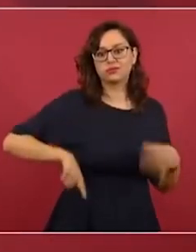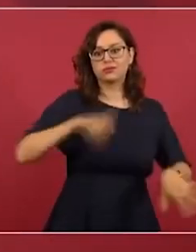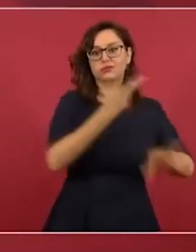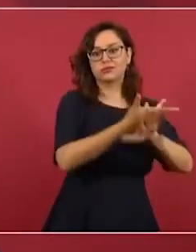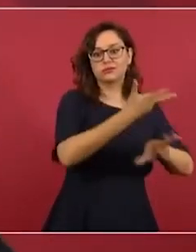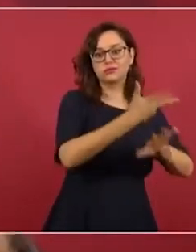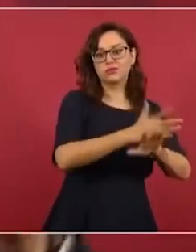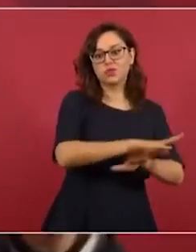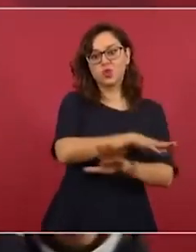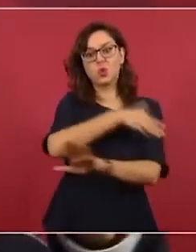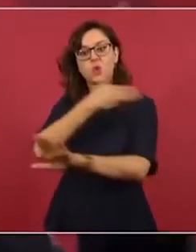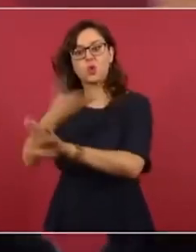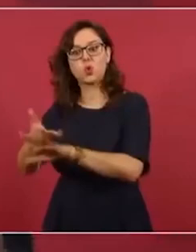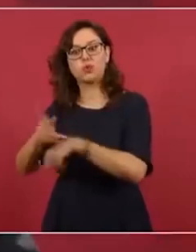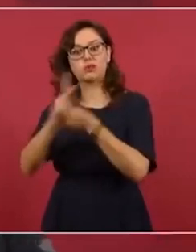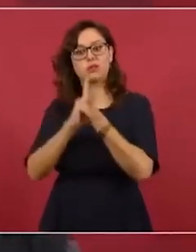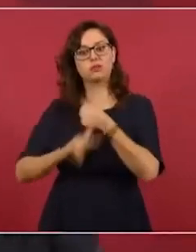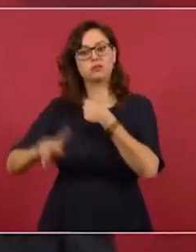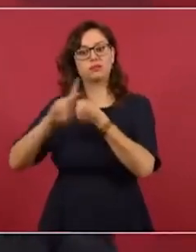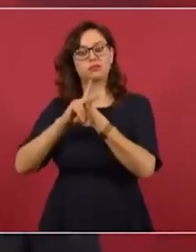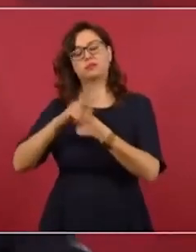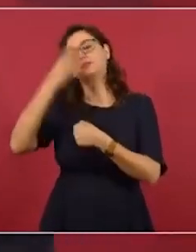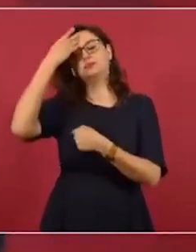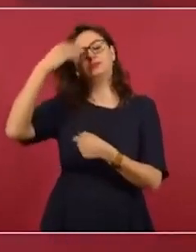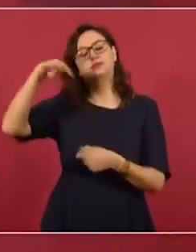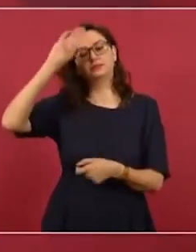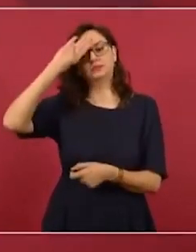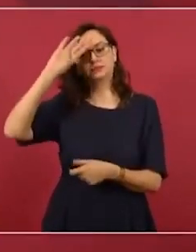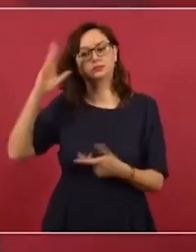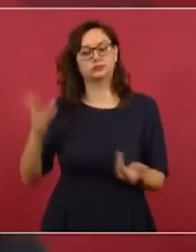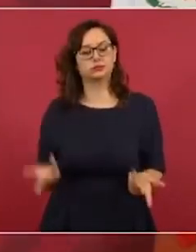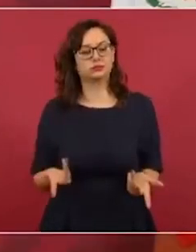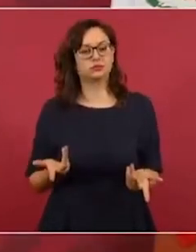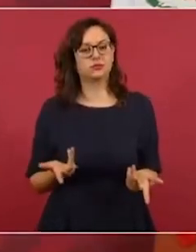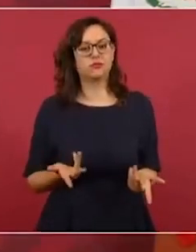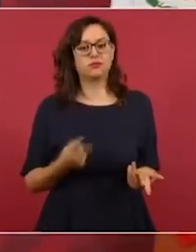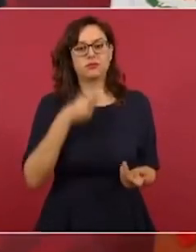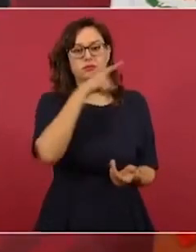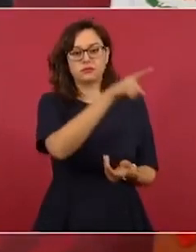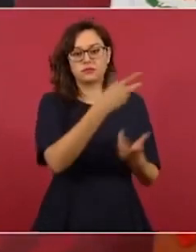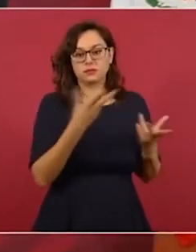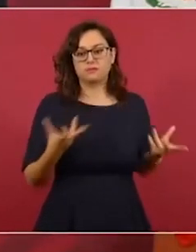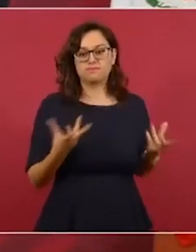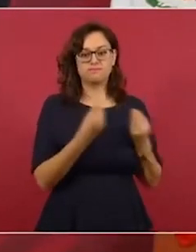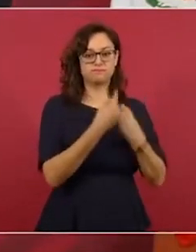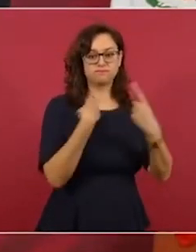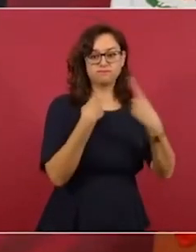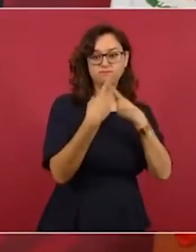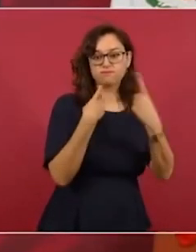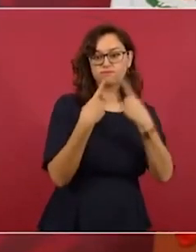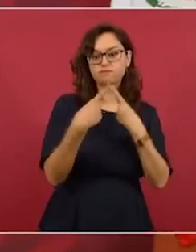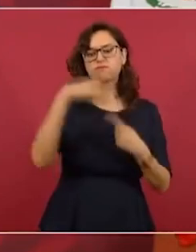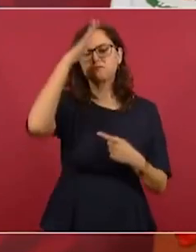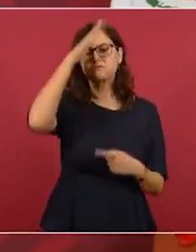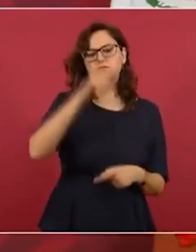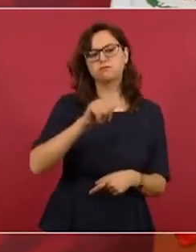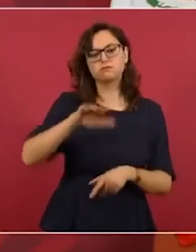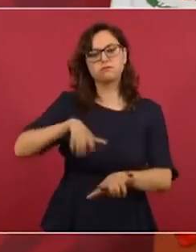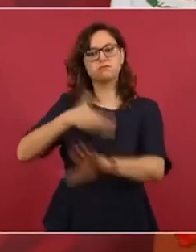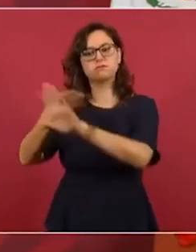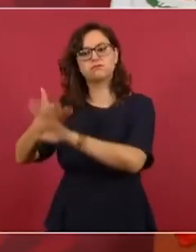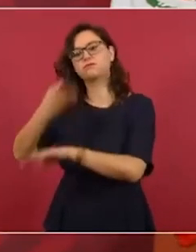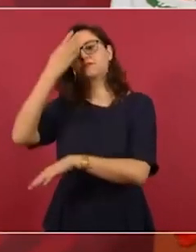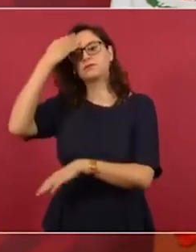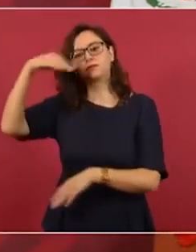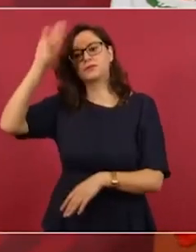y son sus políticas las que se imponen cuando lo